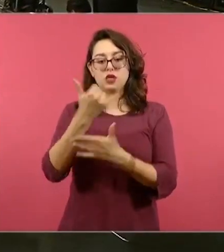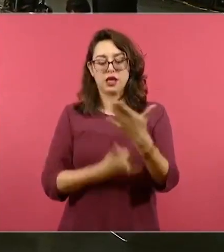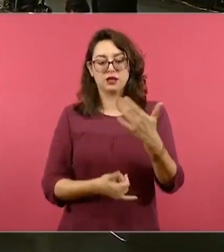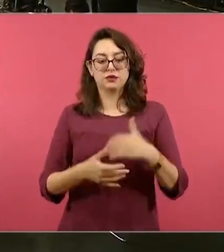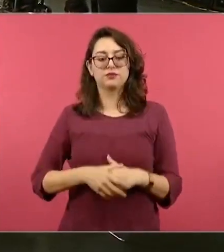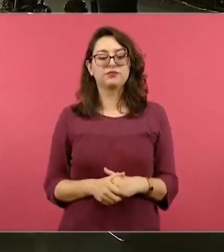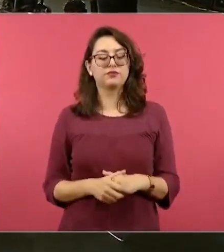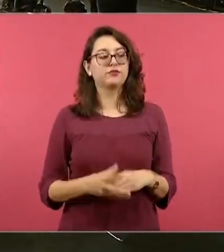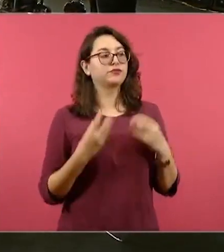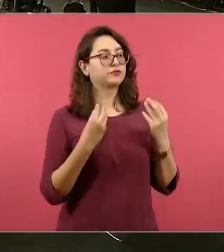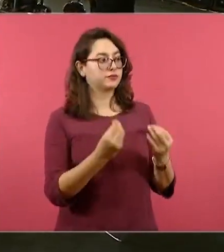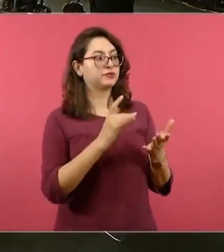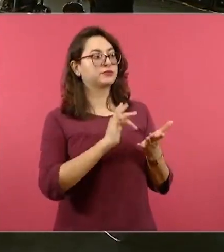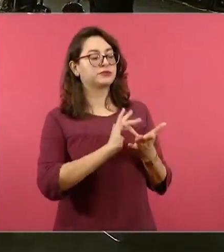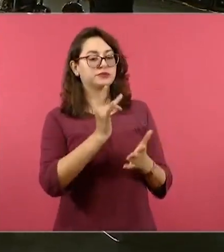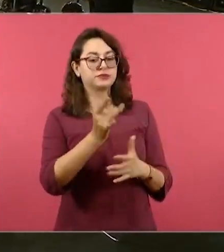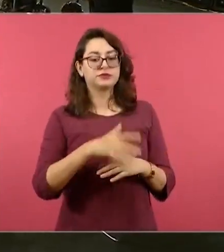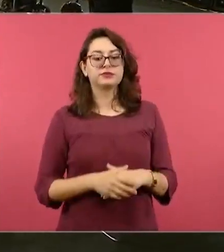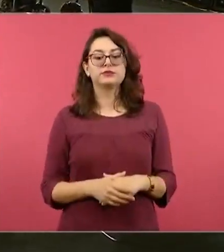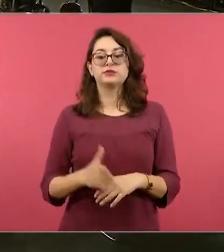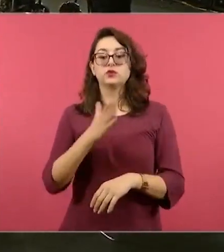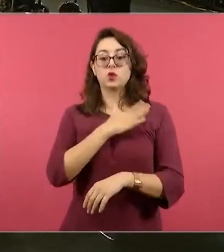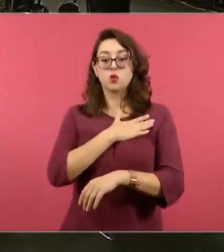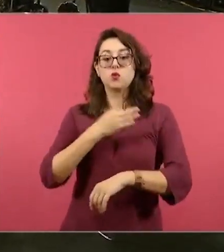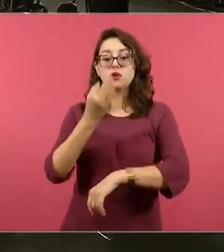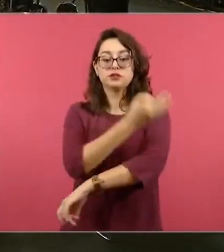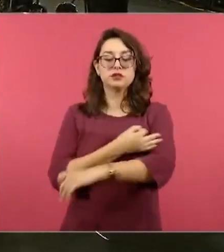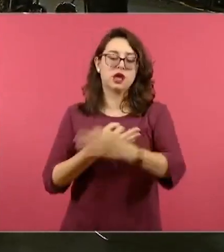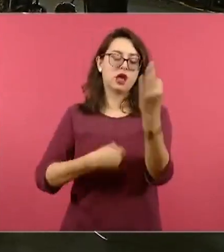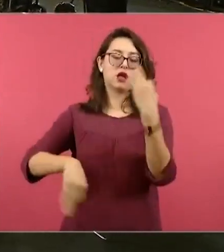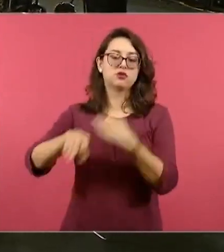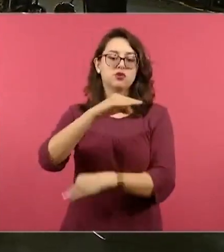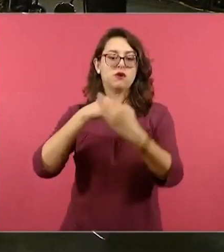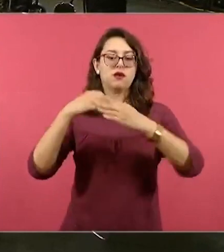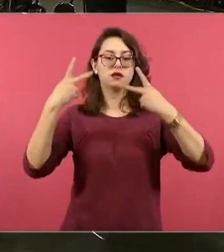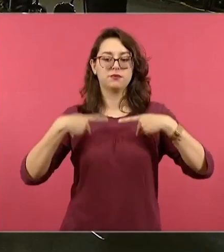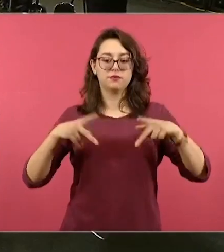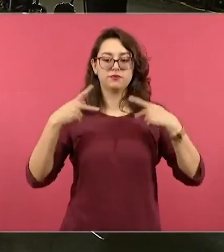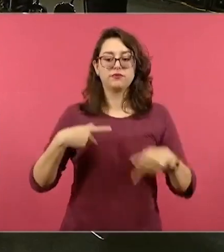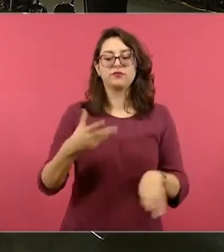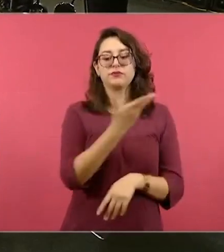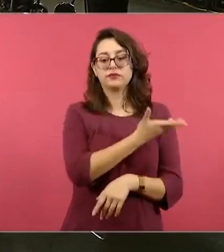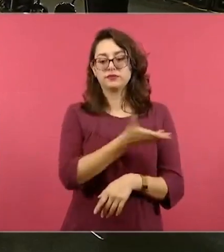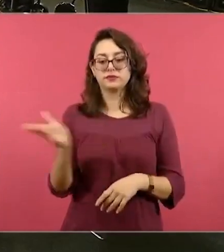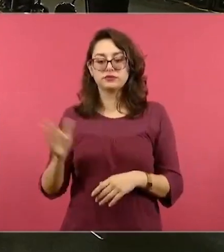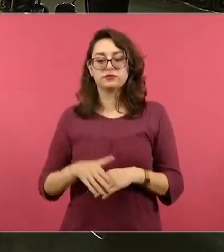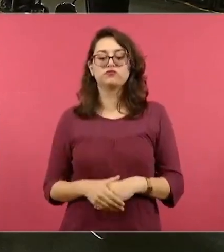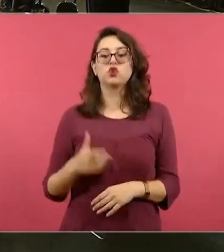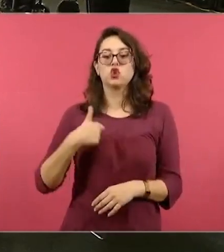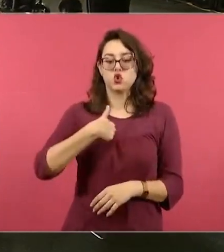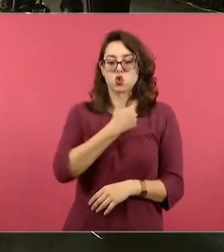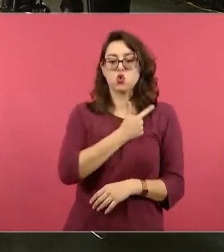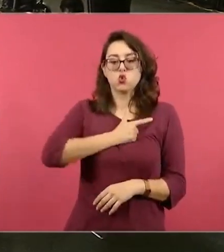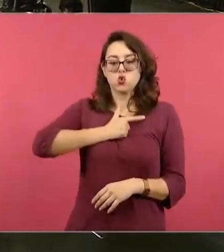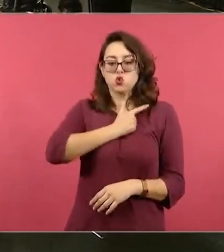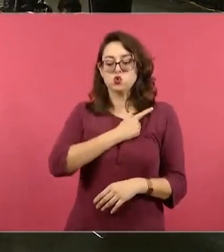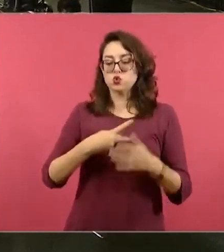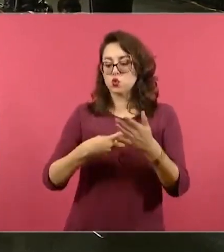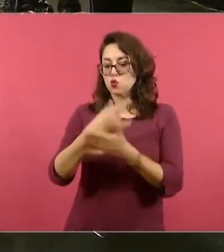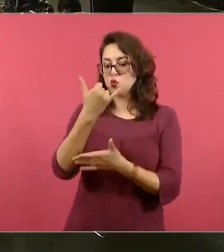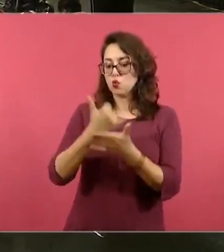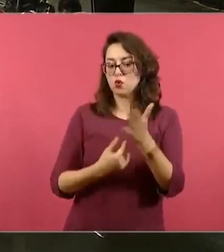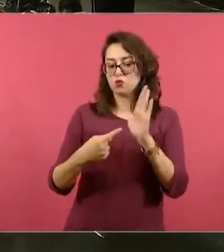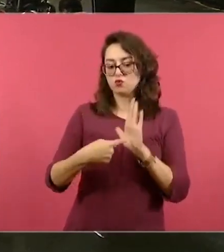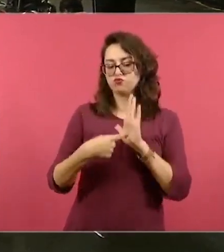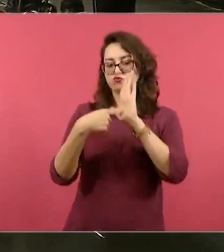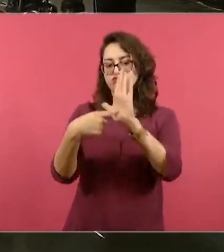Gracias, Alberto. Buenas tardes a todas, todos y todes. Para mí es un gusto estar aquí y poderles contar sobre los libros de proyectos. Los libros